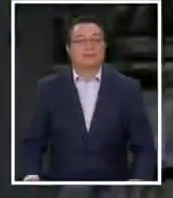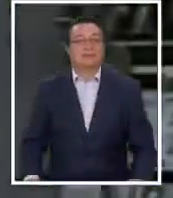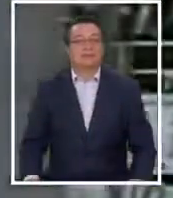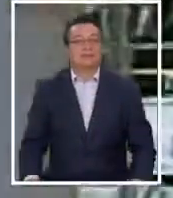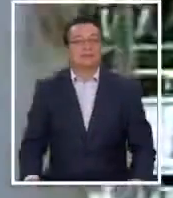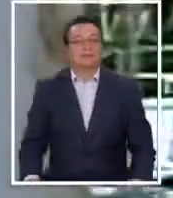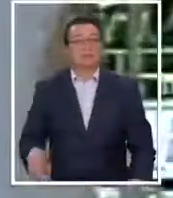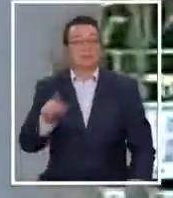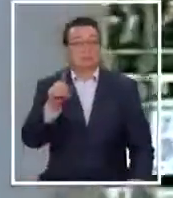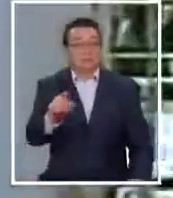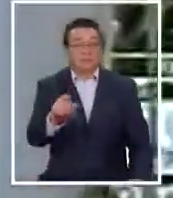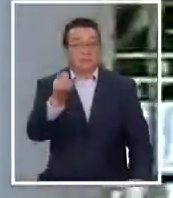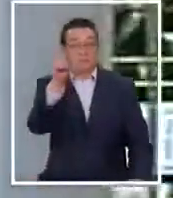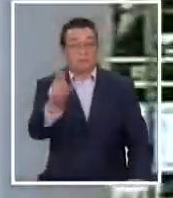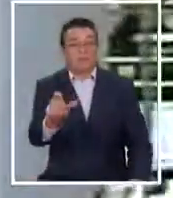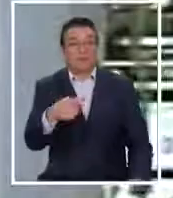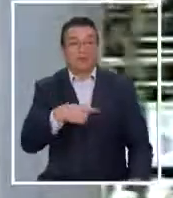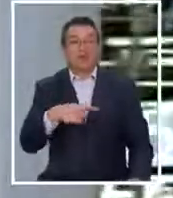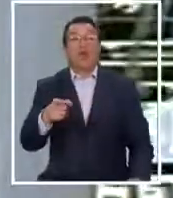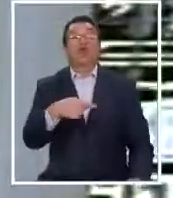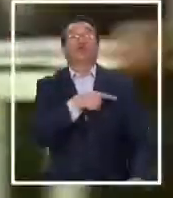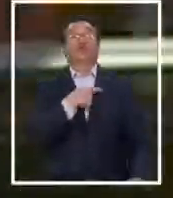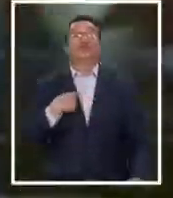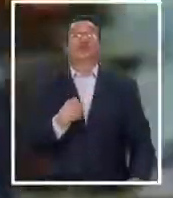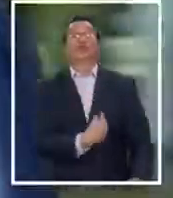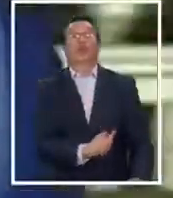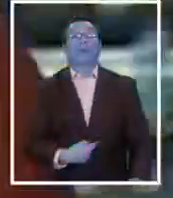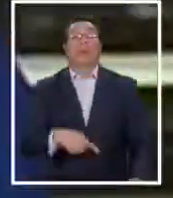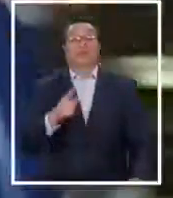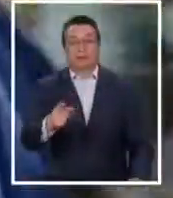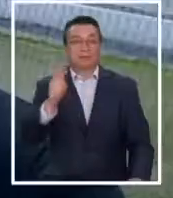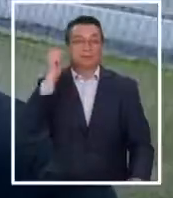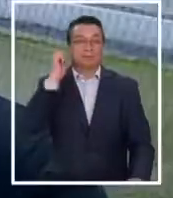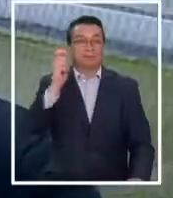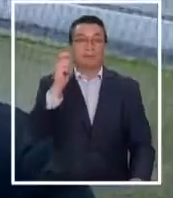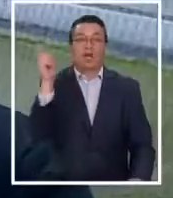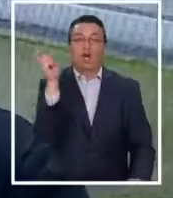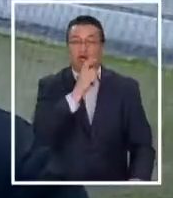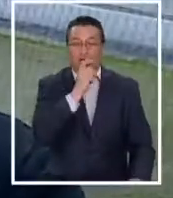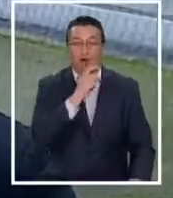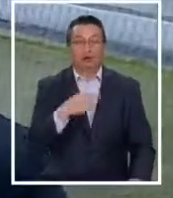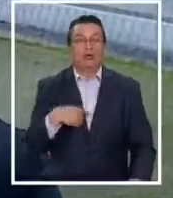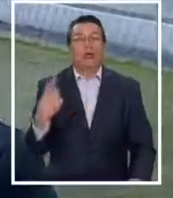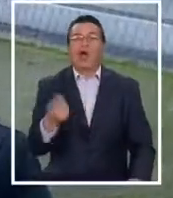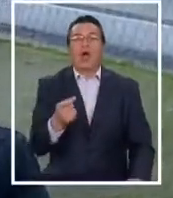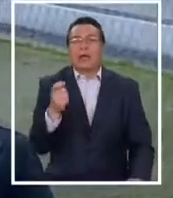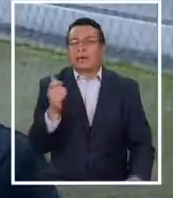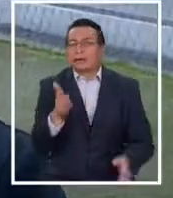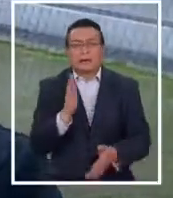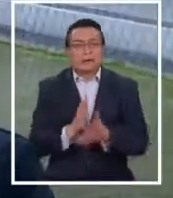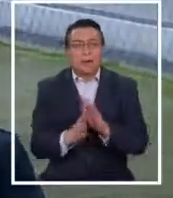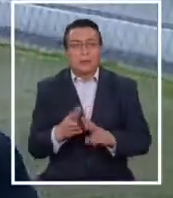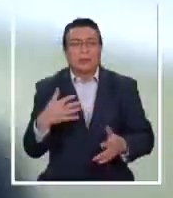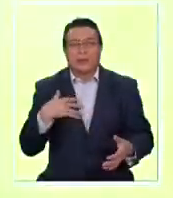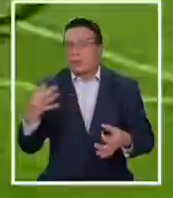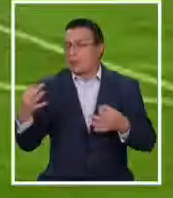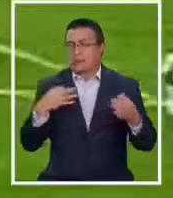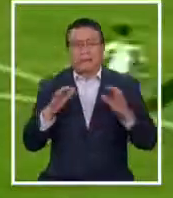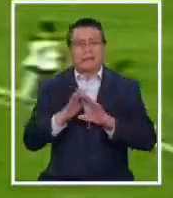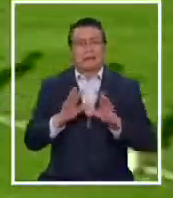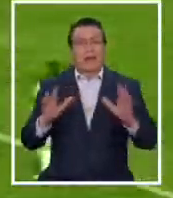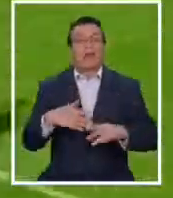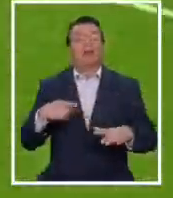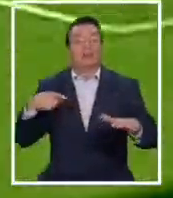Aquí está la mano del Superman Vargas y se gana la tarjeta roja. Todo sube rápido, prácticamente no te alcanzan a decir nada.